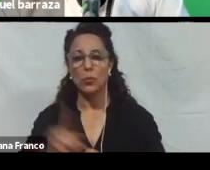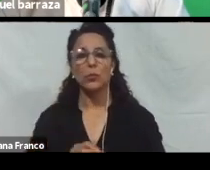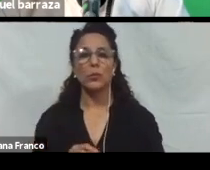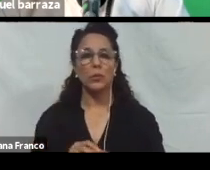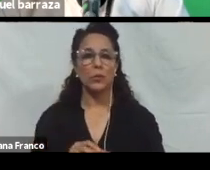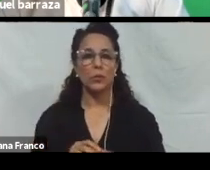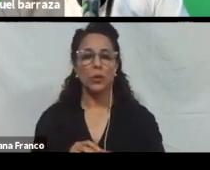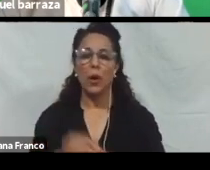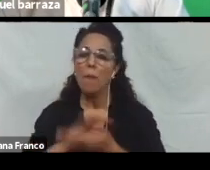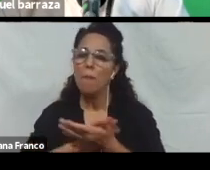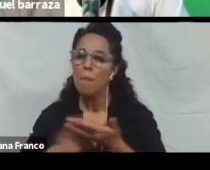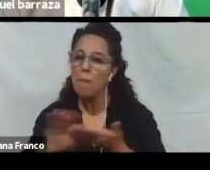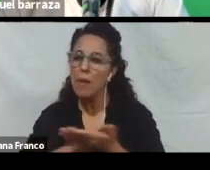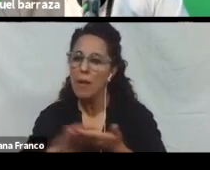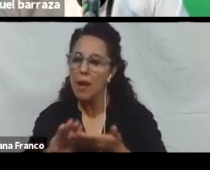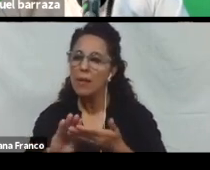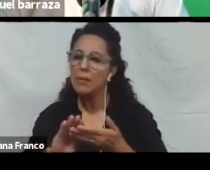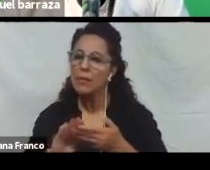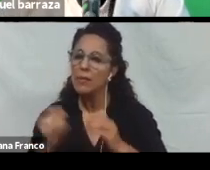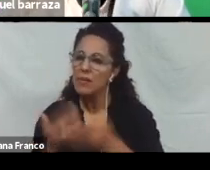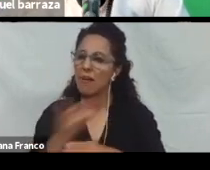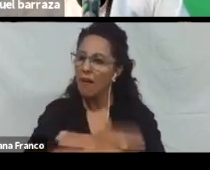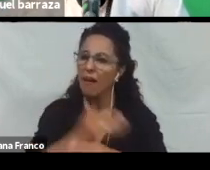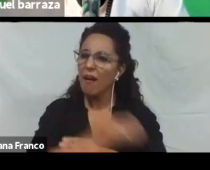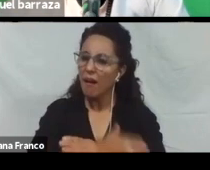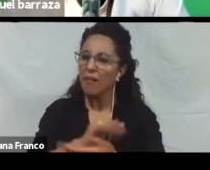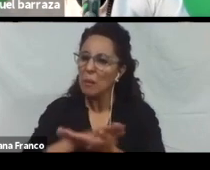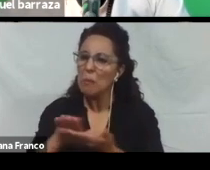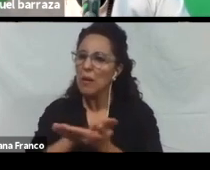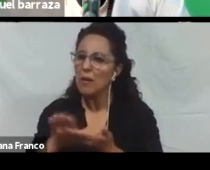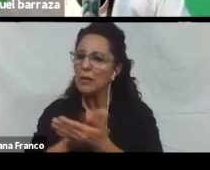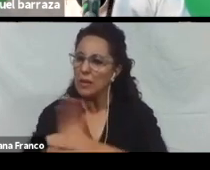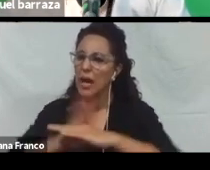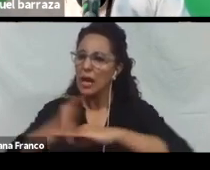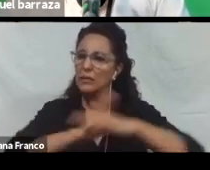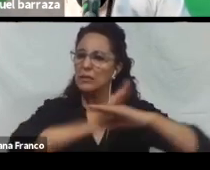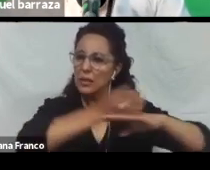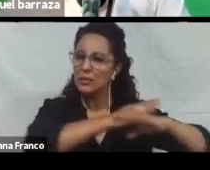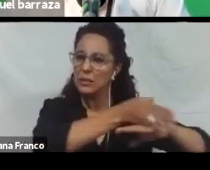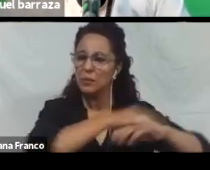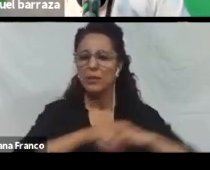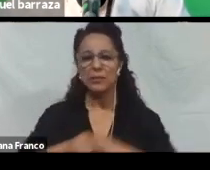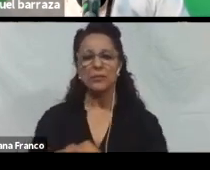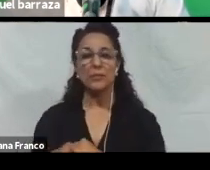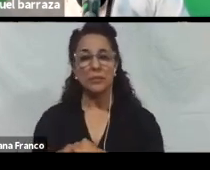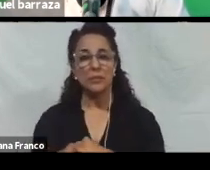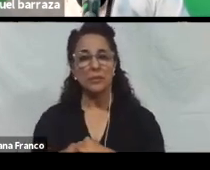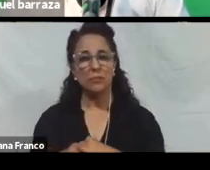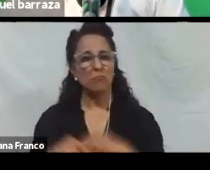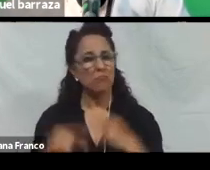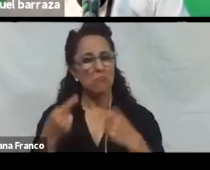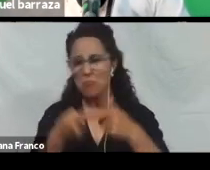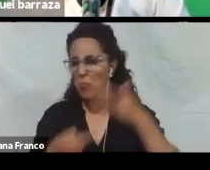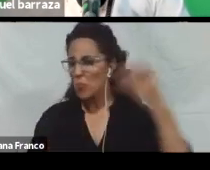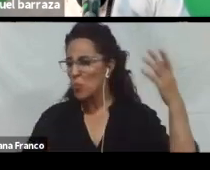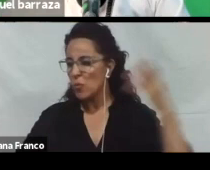Plantillas prediseñadas. Para que vos los podamos modificar. Y muchas de plantillas. Ya son accesibles. Es múltiples dispositivos. Es Se